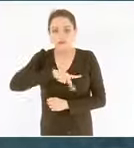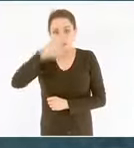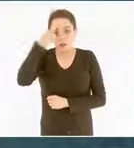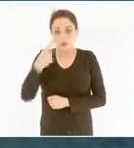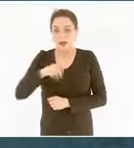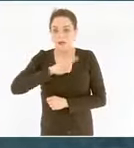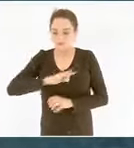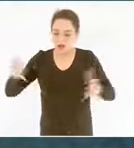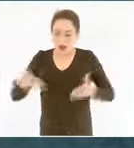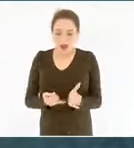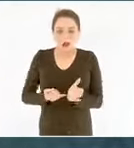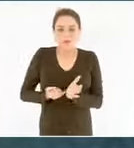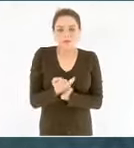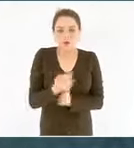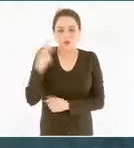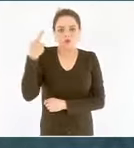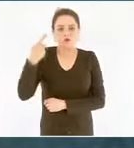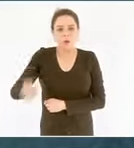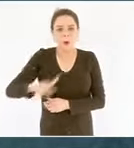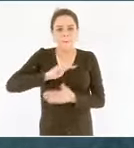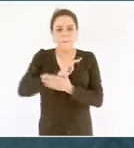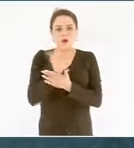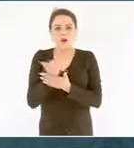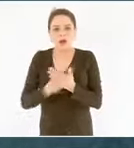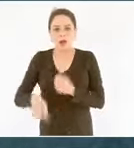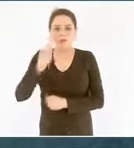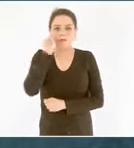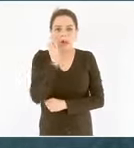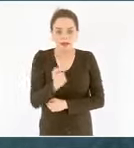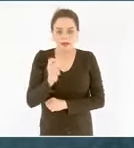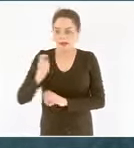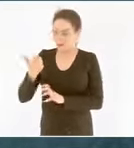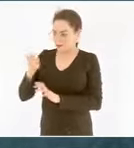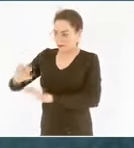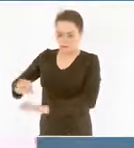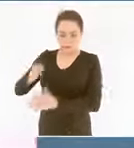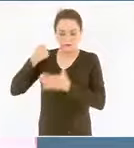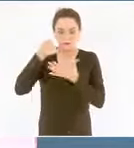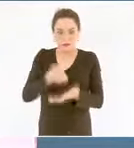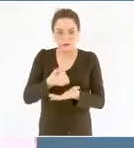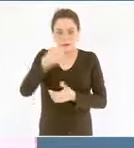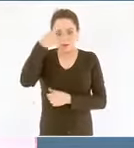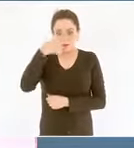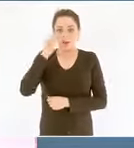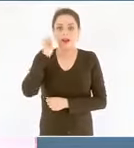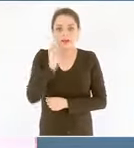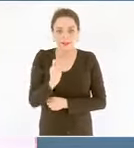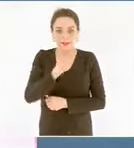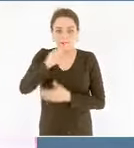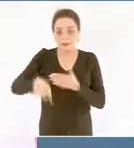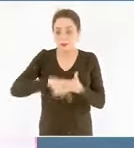de inversión mantenimiento y operación de instalaciones